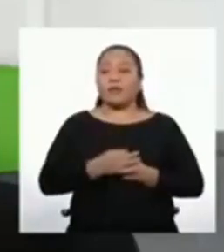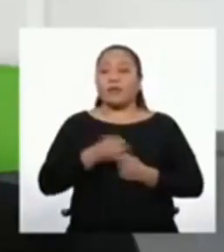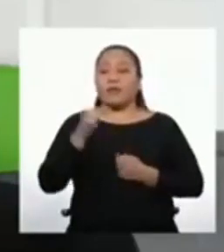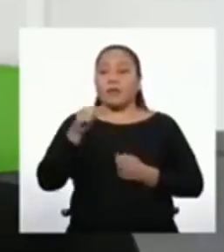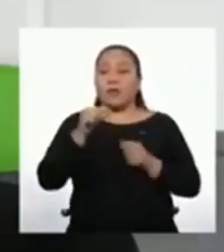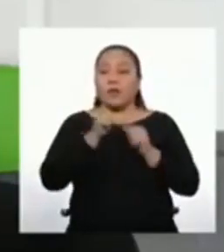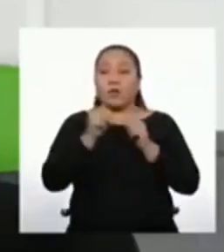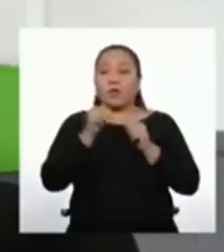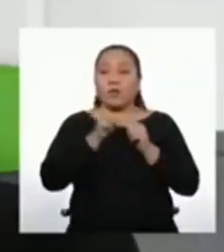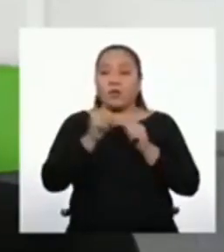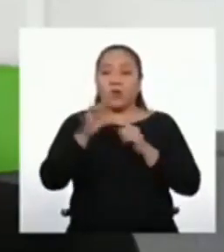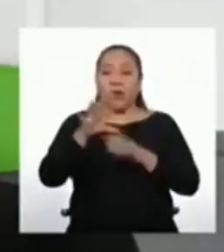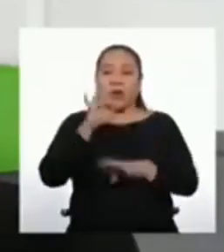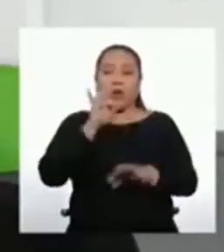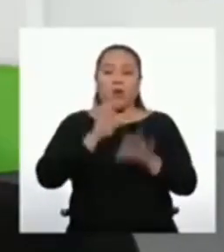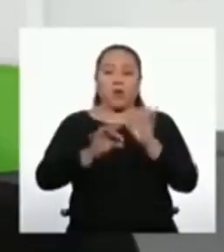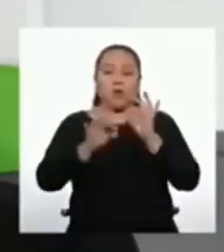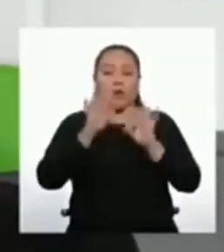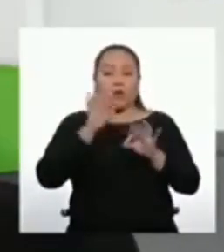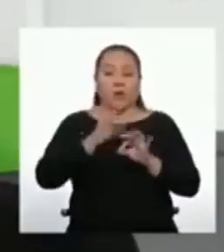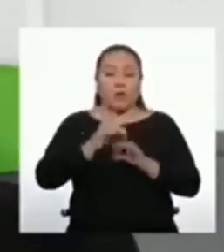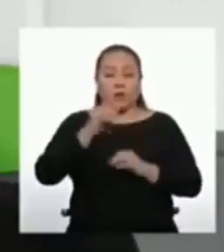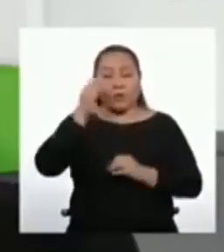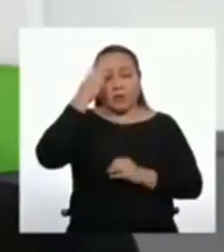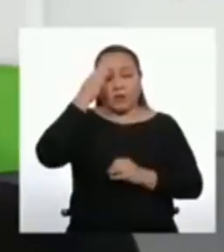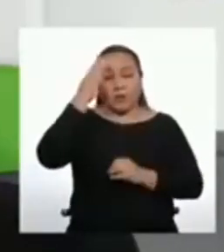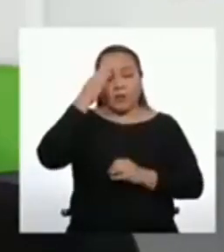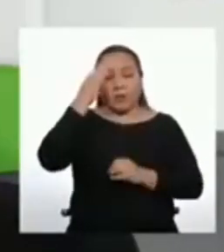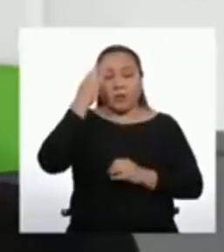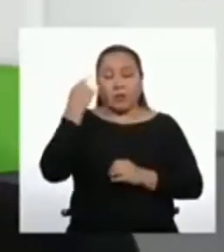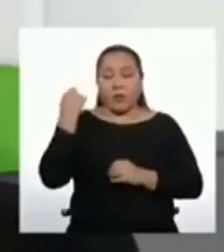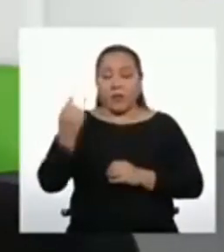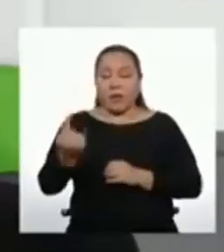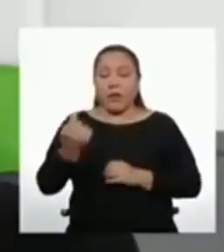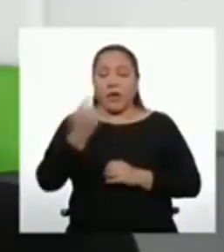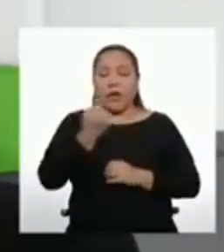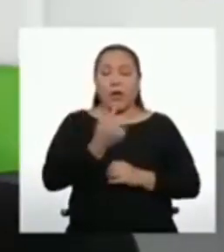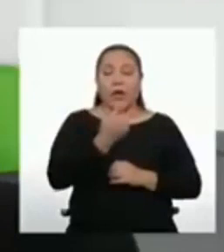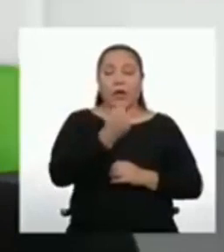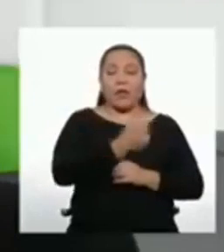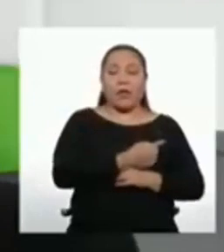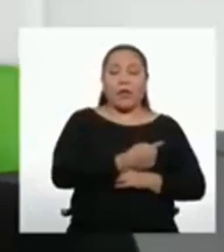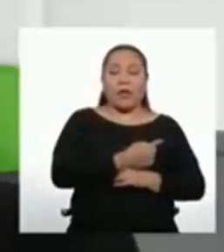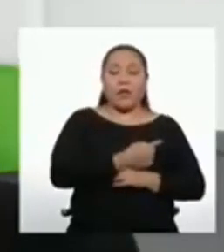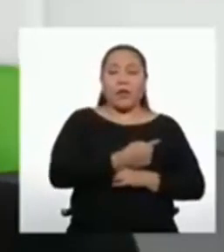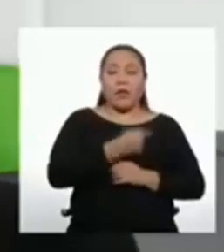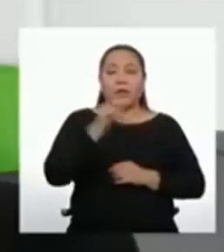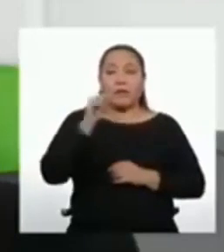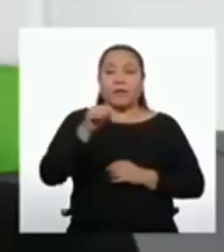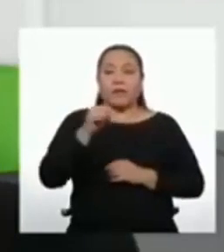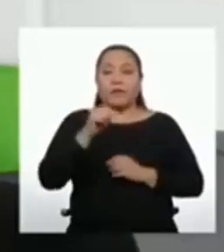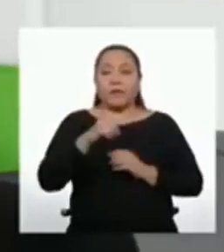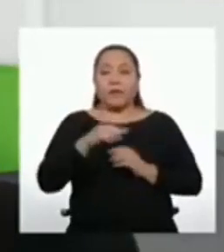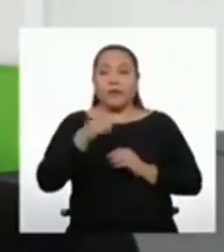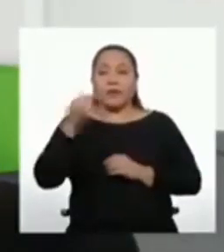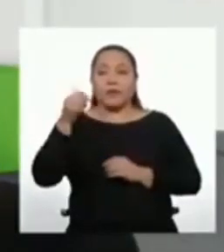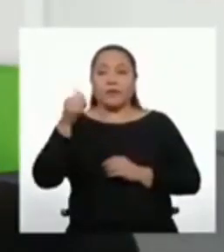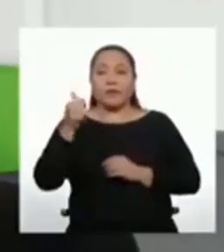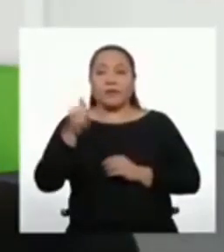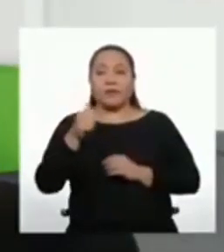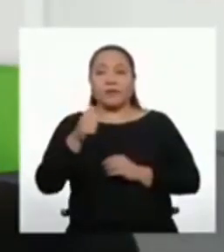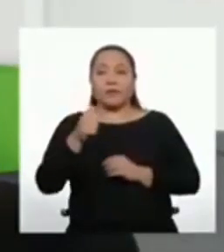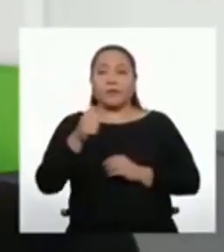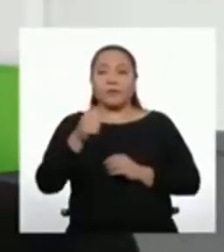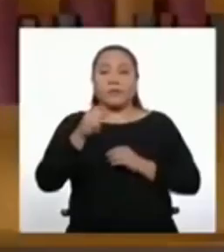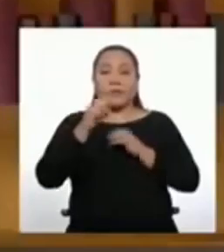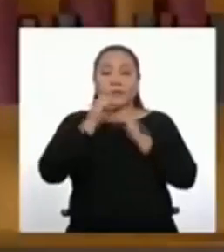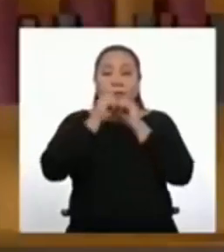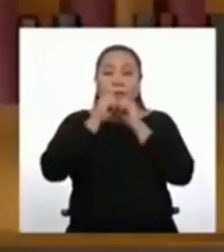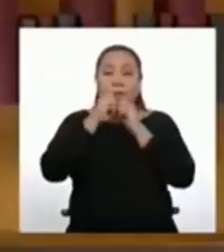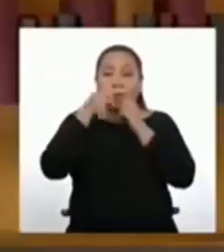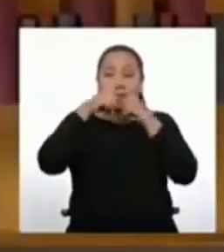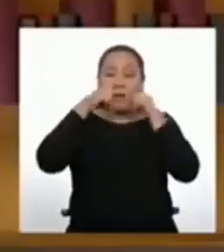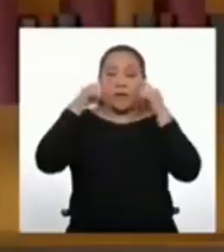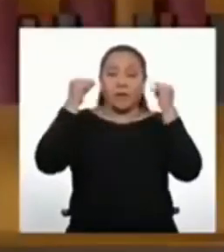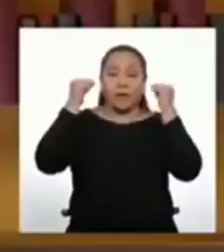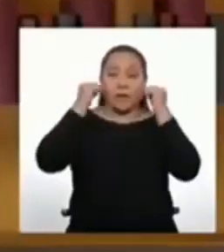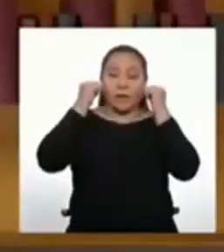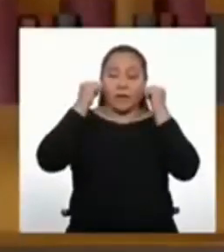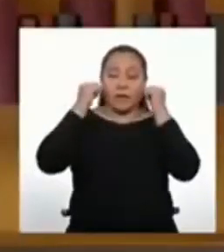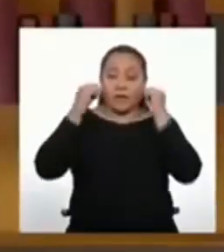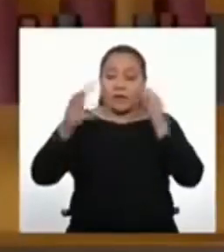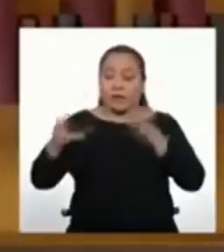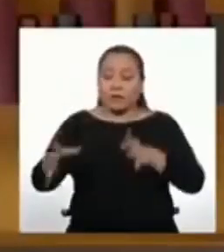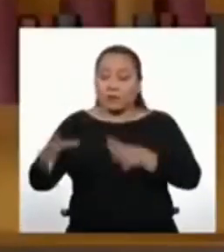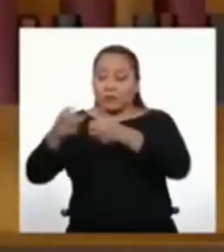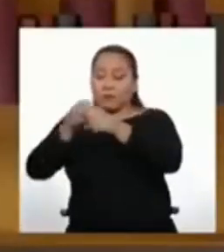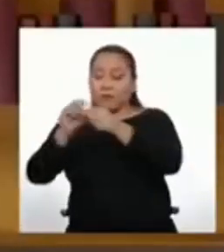acabamos de hallar, también sabemos que cada paquete de 10 mascarillas se vende a 20 soles. Lo que